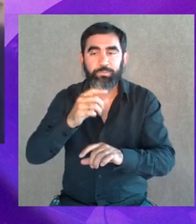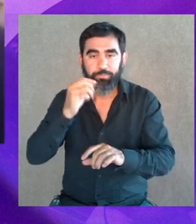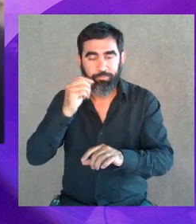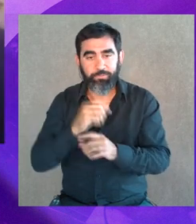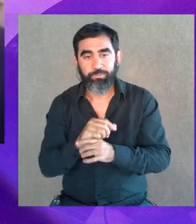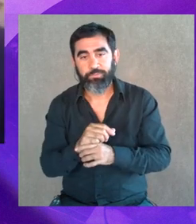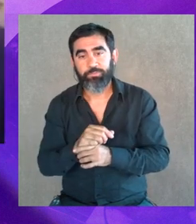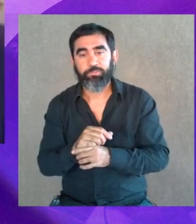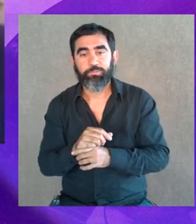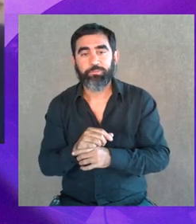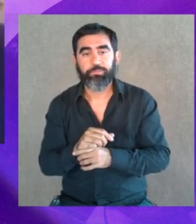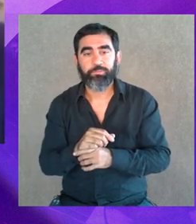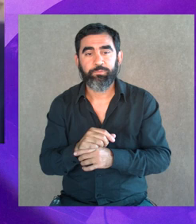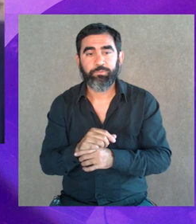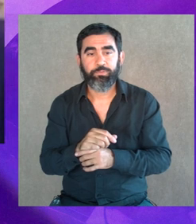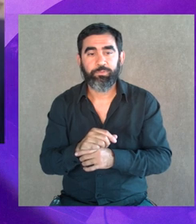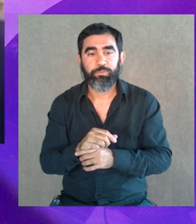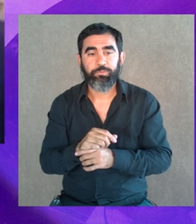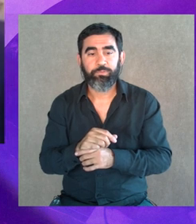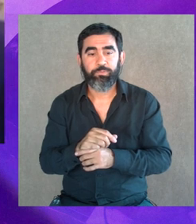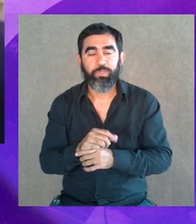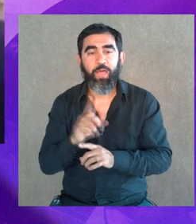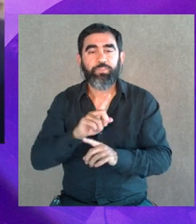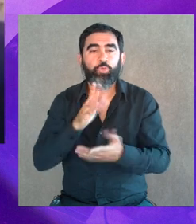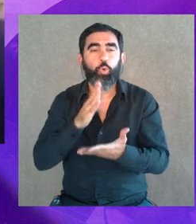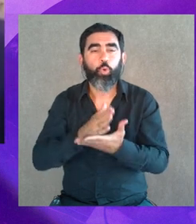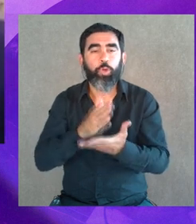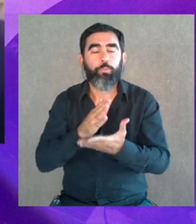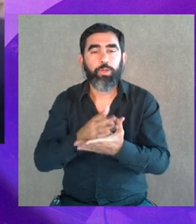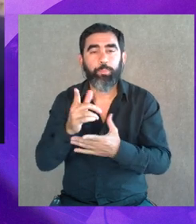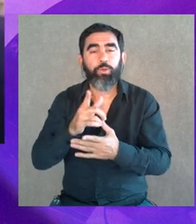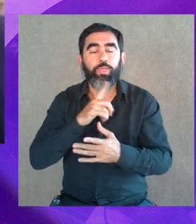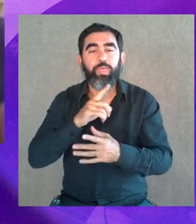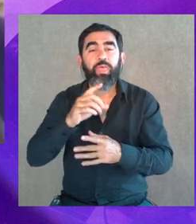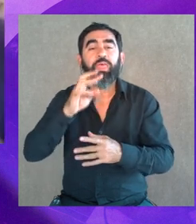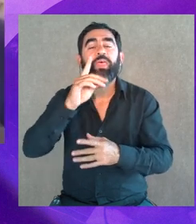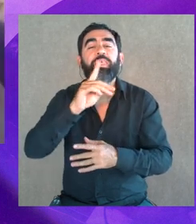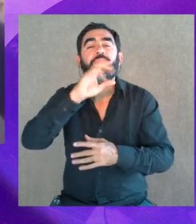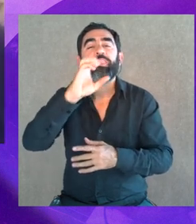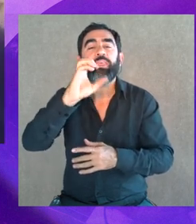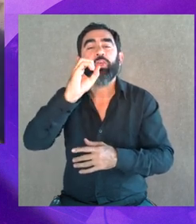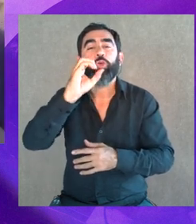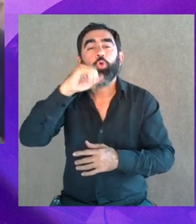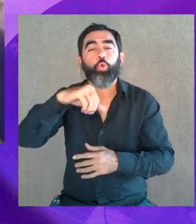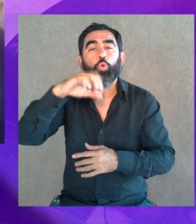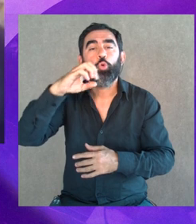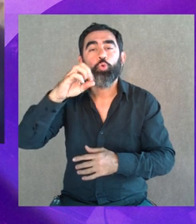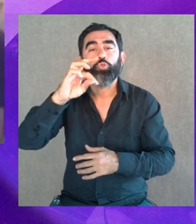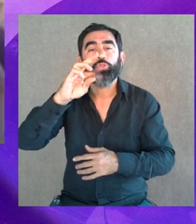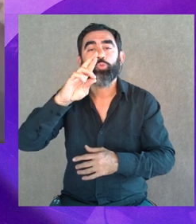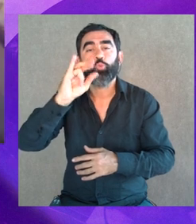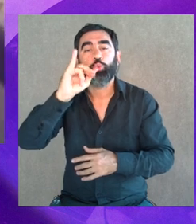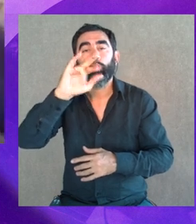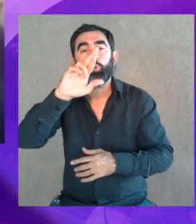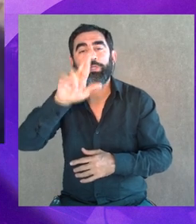no me gusta mucho usar palabras difíciles porque yo creo que a veces no colaboran mucho, pero eso de deconstruir, ¿verdad? O sea, de